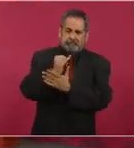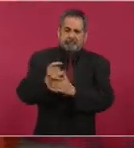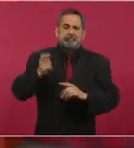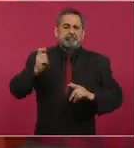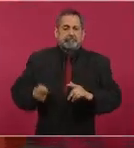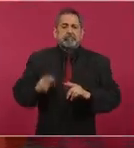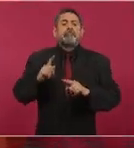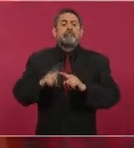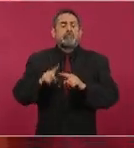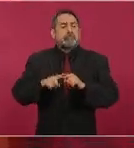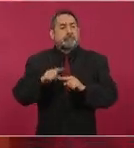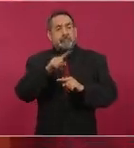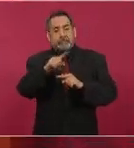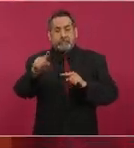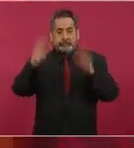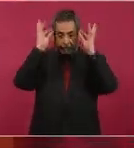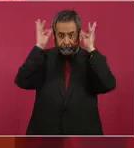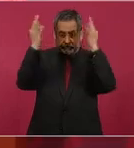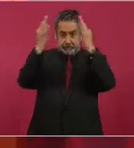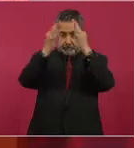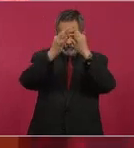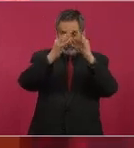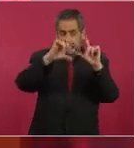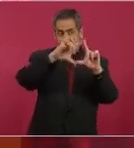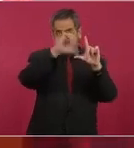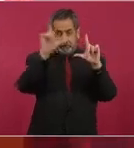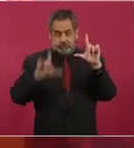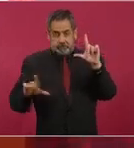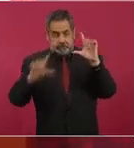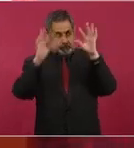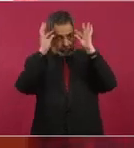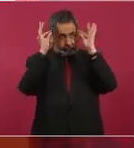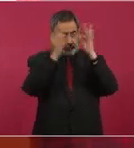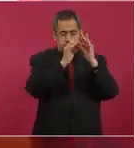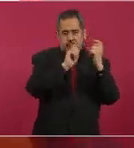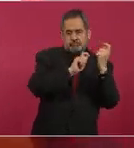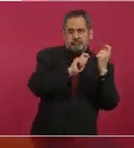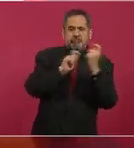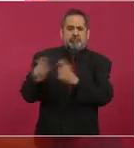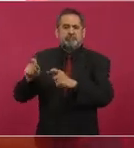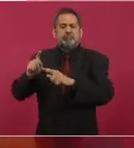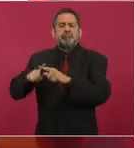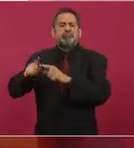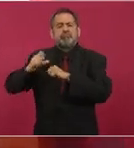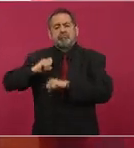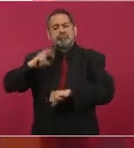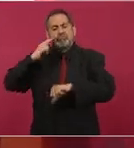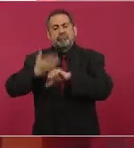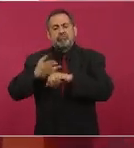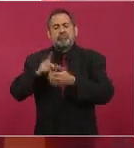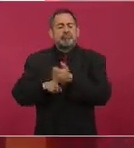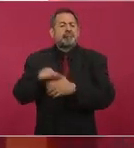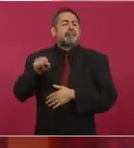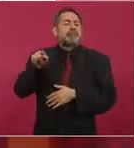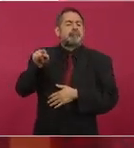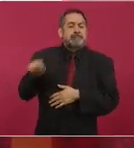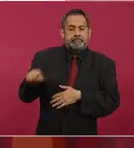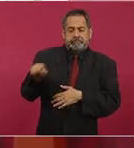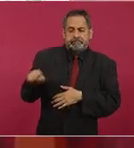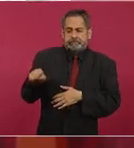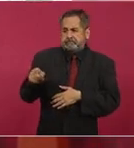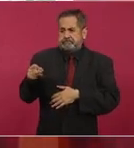que todas las aduanas del país pasaran a ser manejadas,